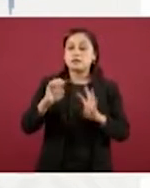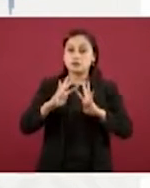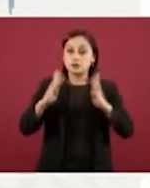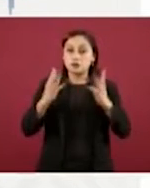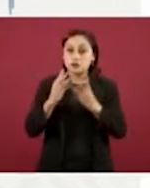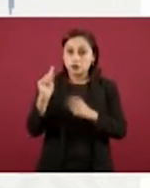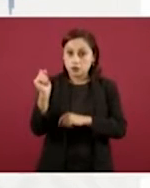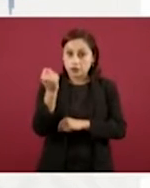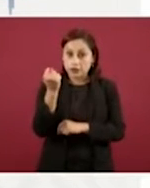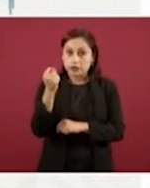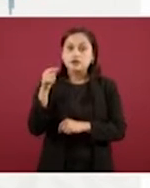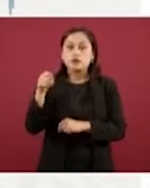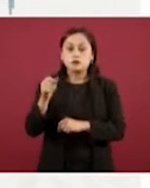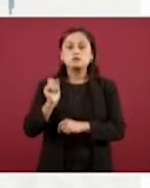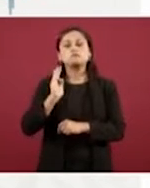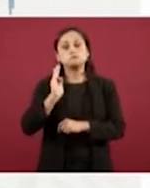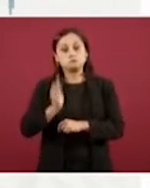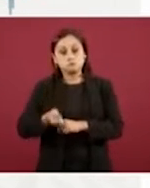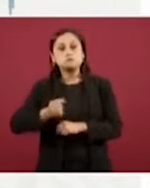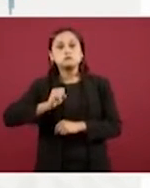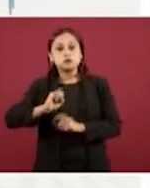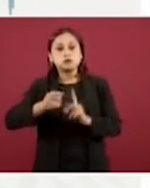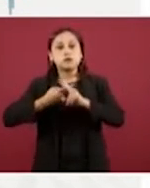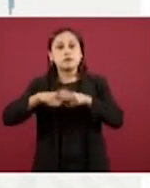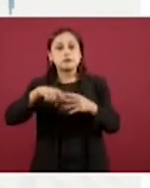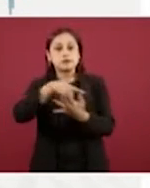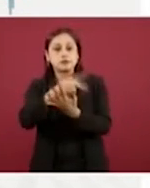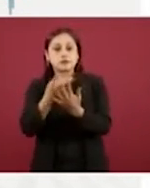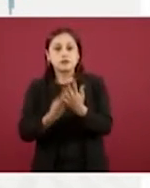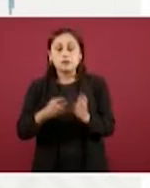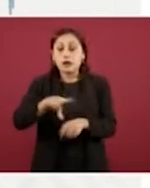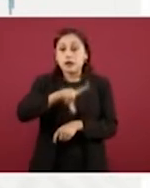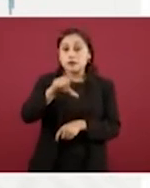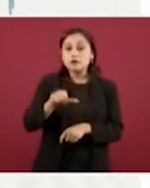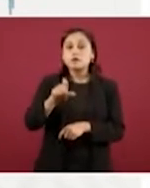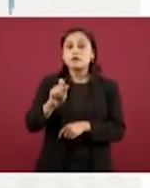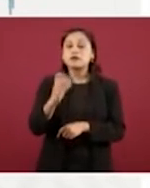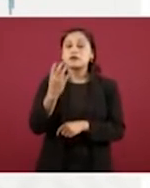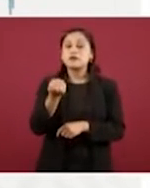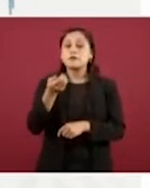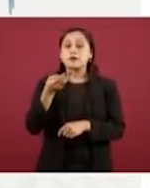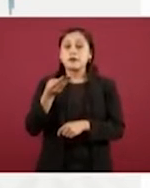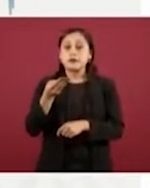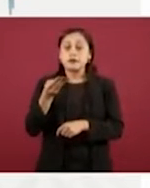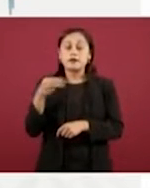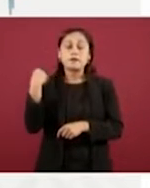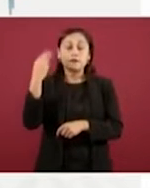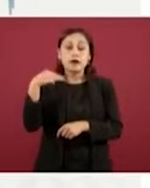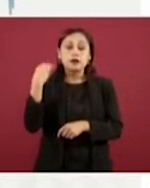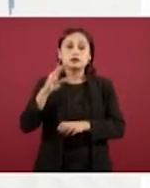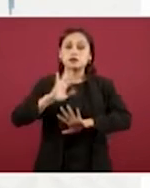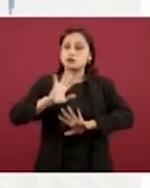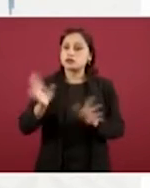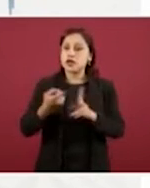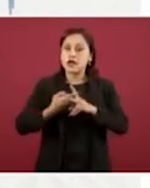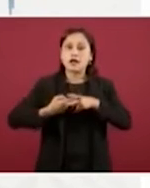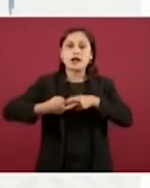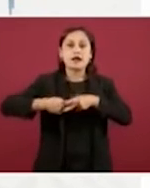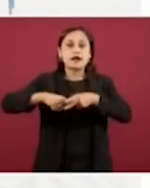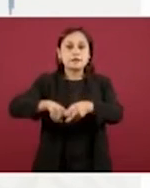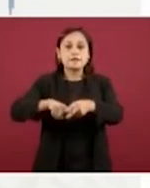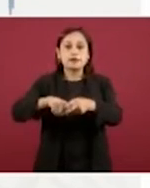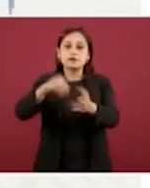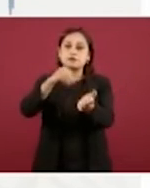hacer el piloto y el 29 de marzo se lanza y se